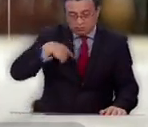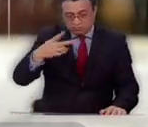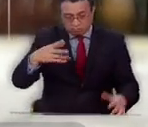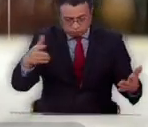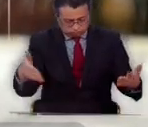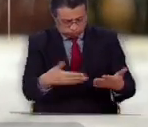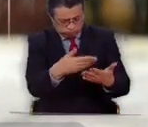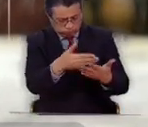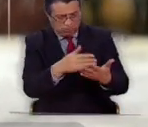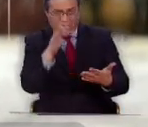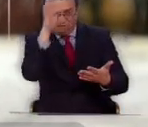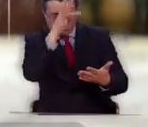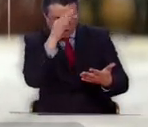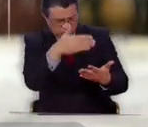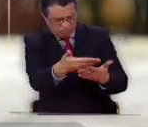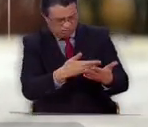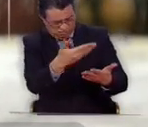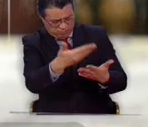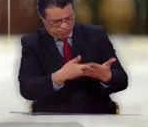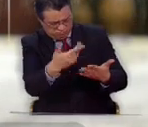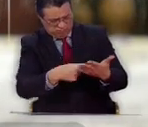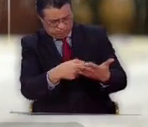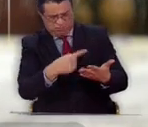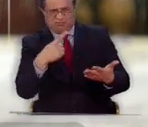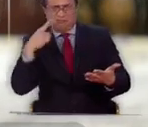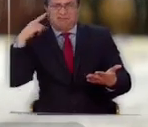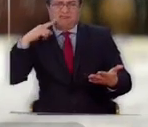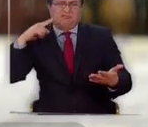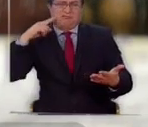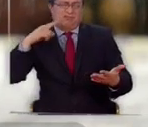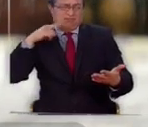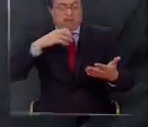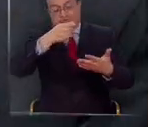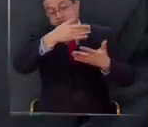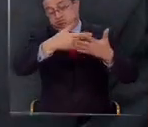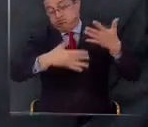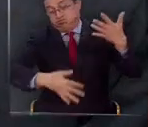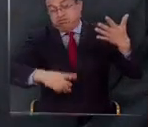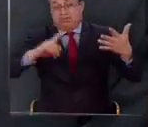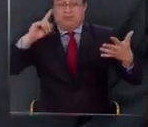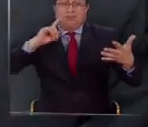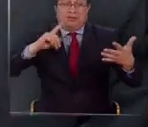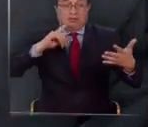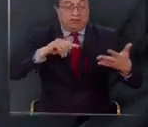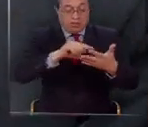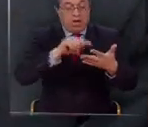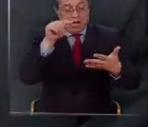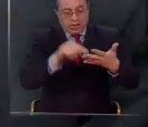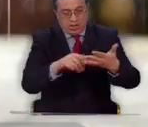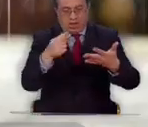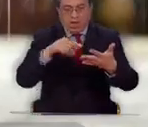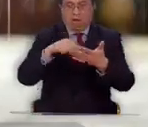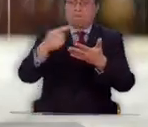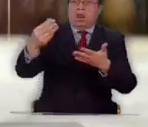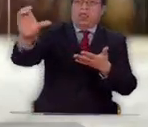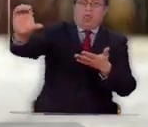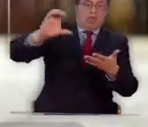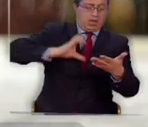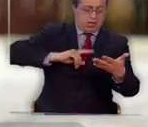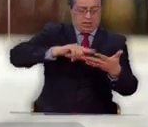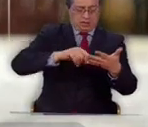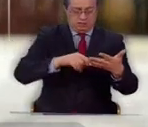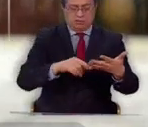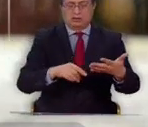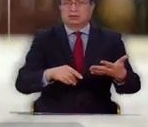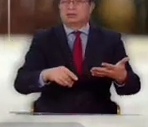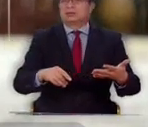en las cadenas del fútbol, porque por la mayoría de las cosas son mentiras. Marque aquí que le va a llegar plata, creas. Y digo,